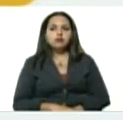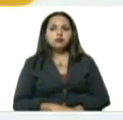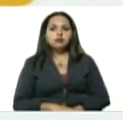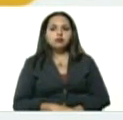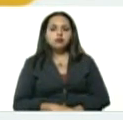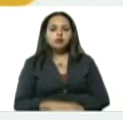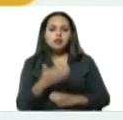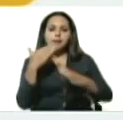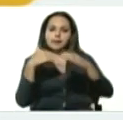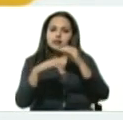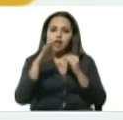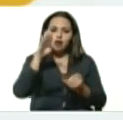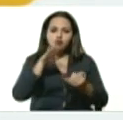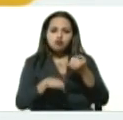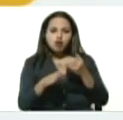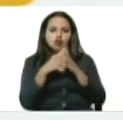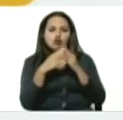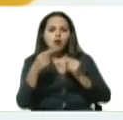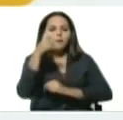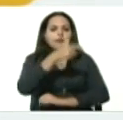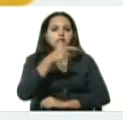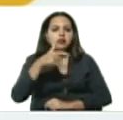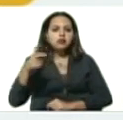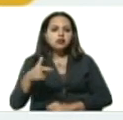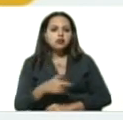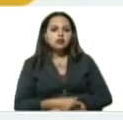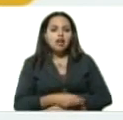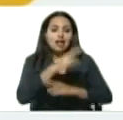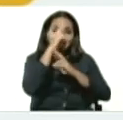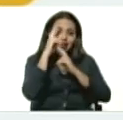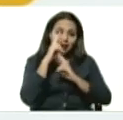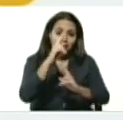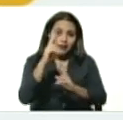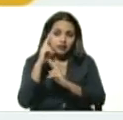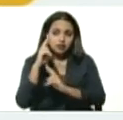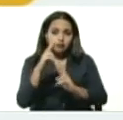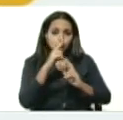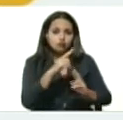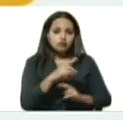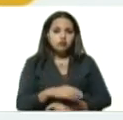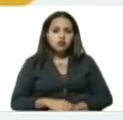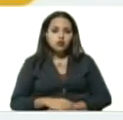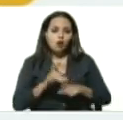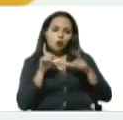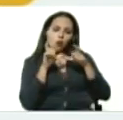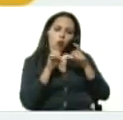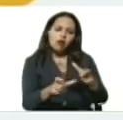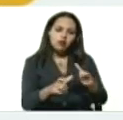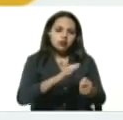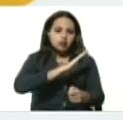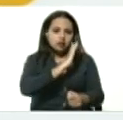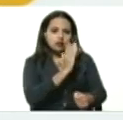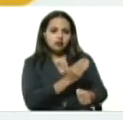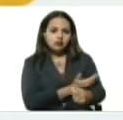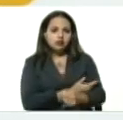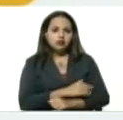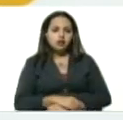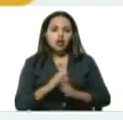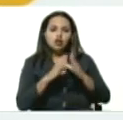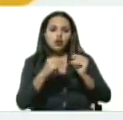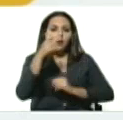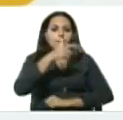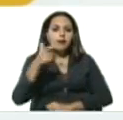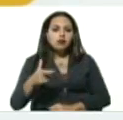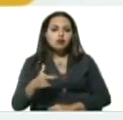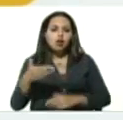mensaje final es a que todos y todos respetemos la cuarentena radical, que todos y todos